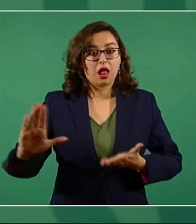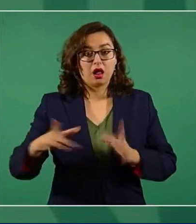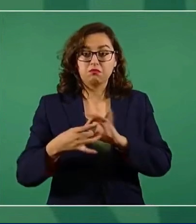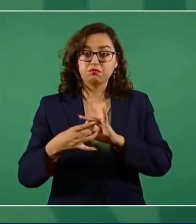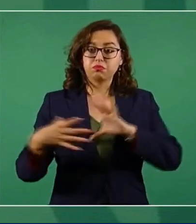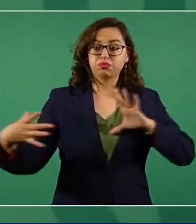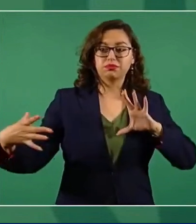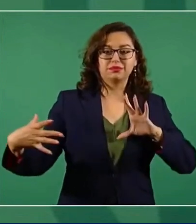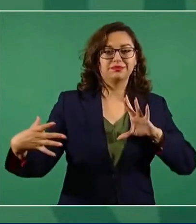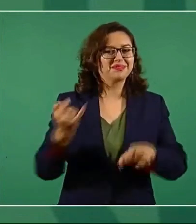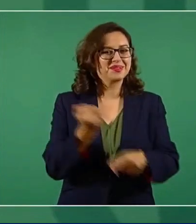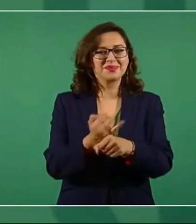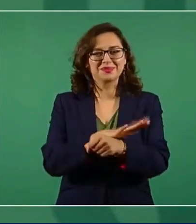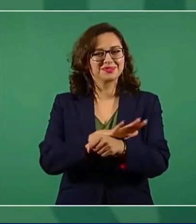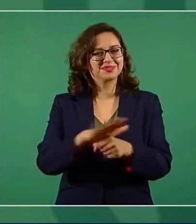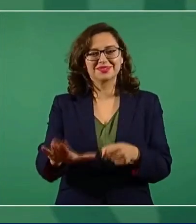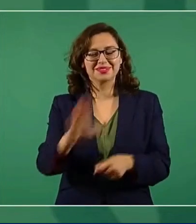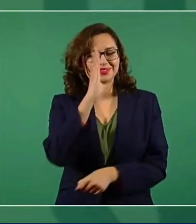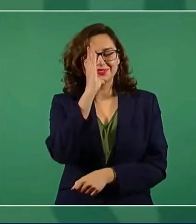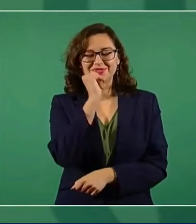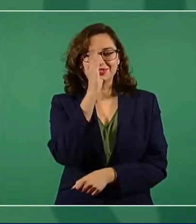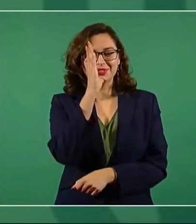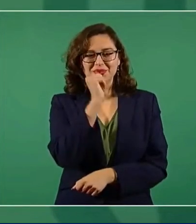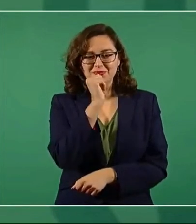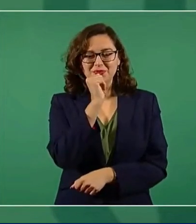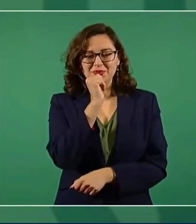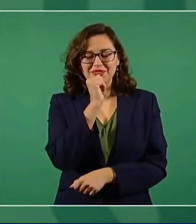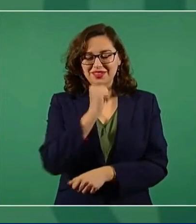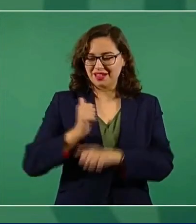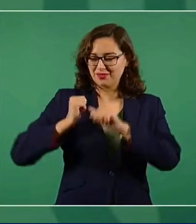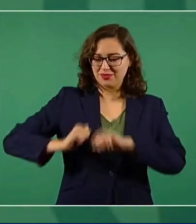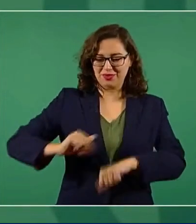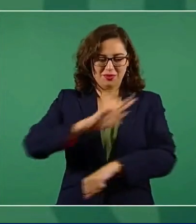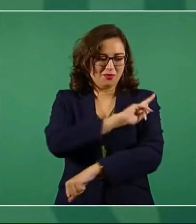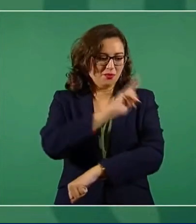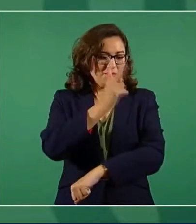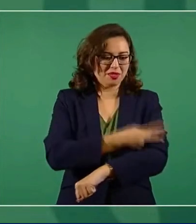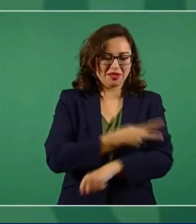No puede haber poder sin pueblo.